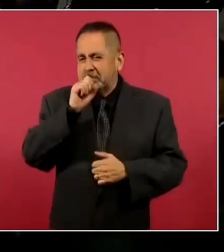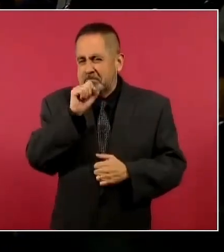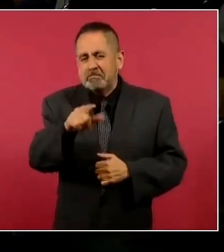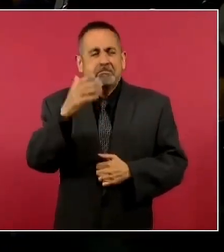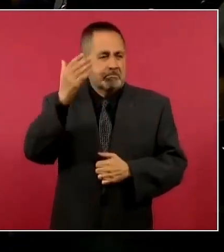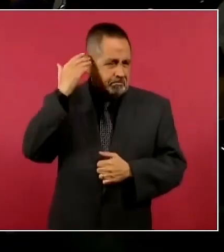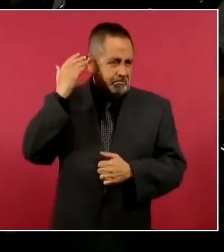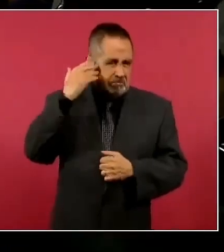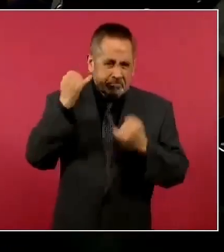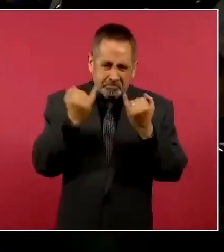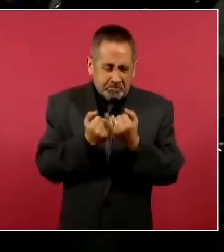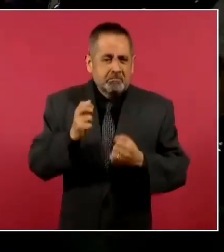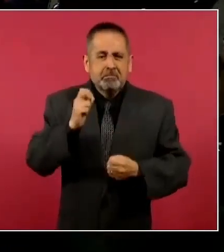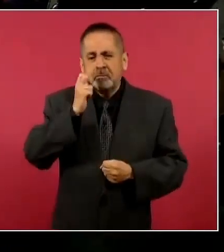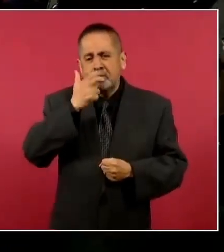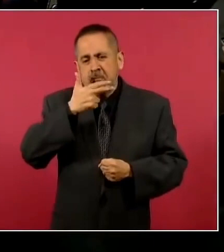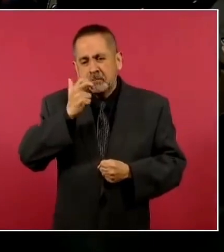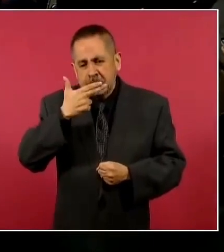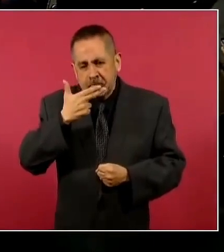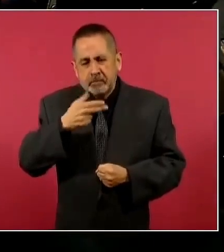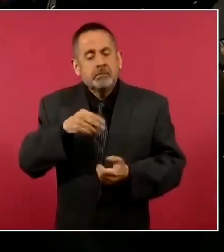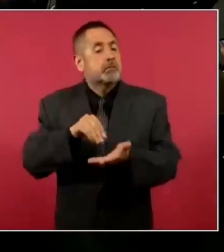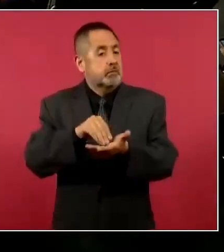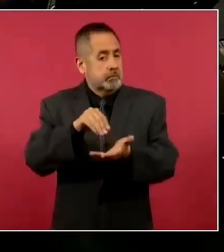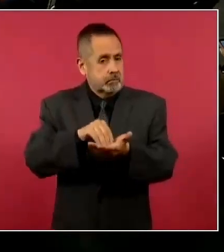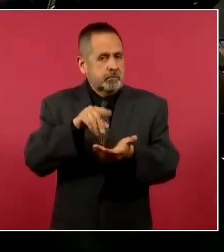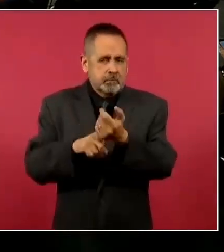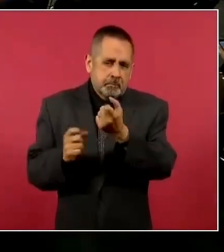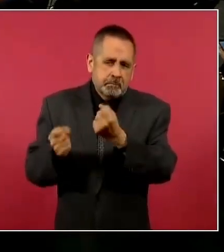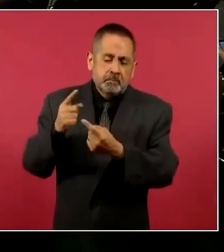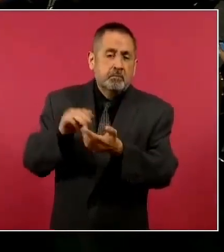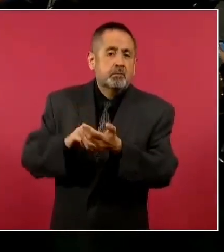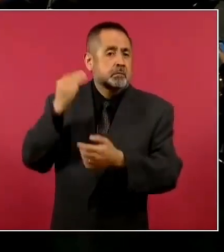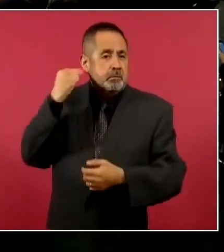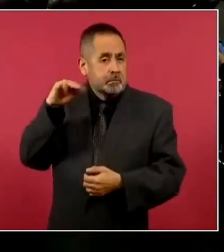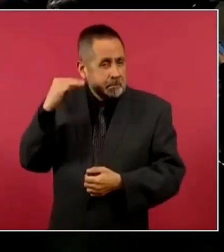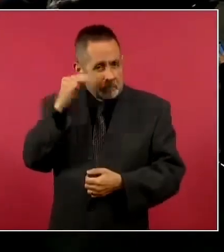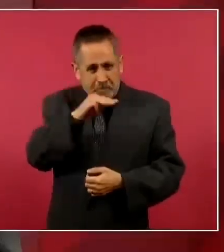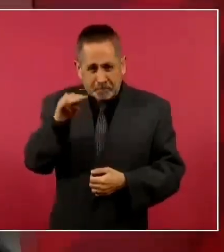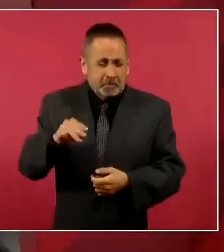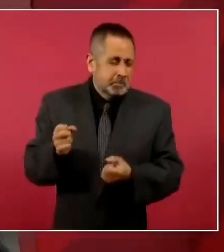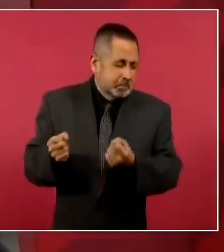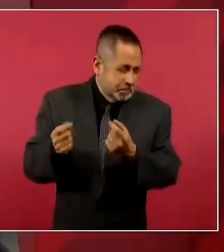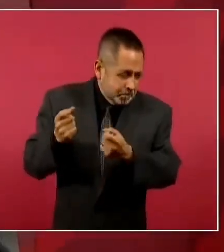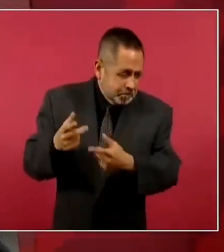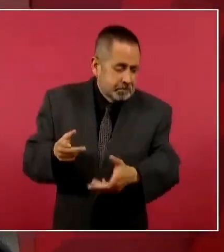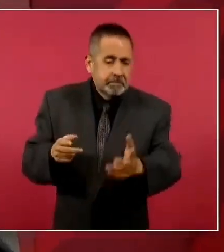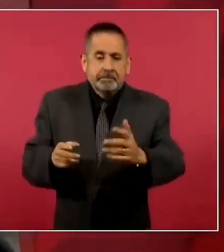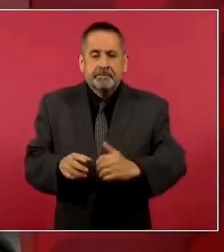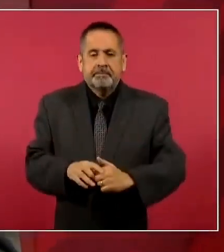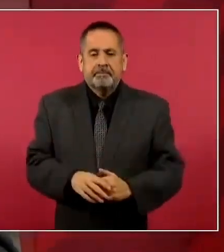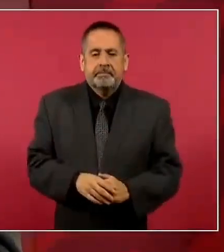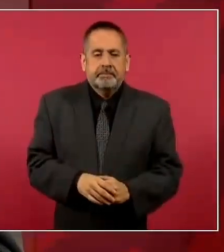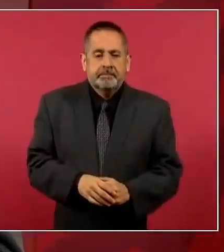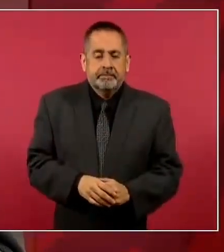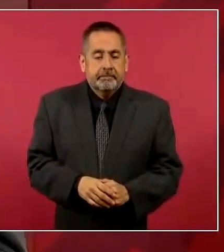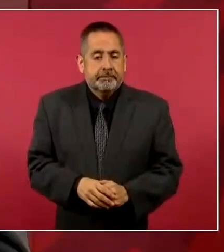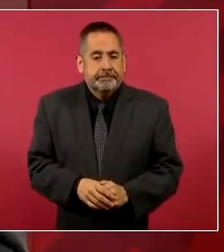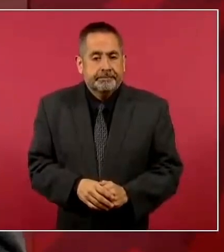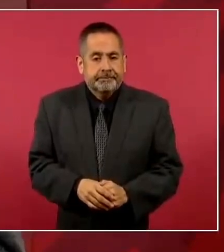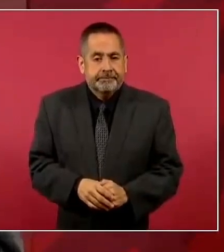todavía tenemos algo de esto en Michoacán, que